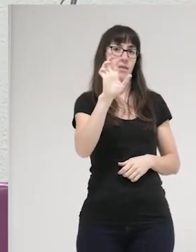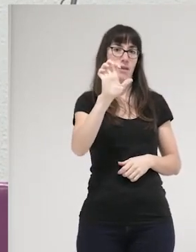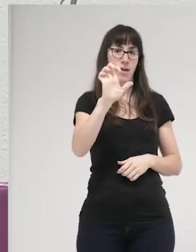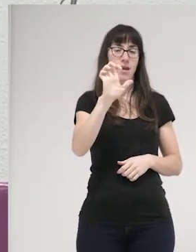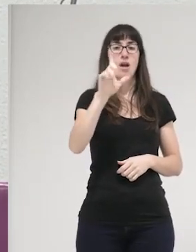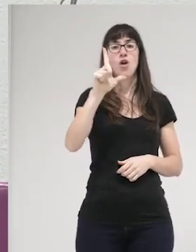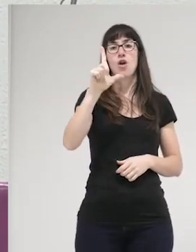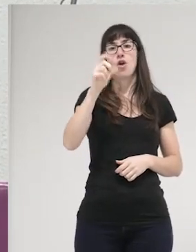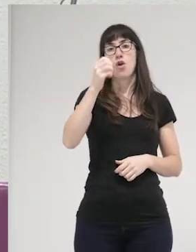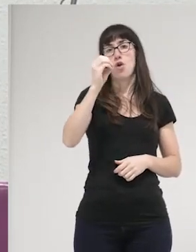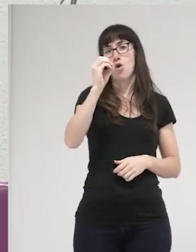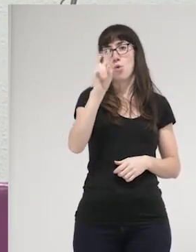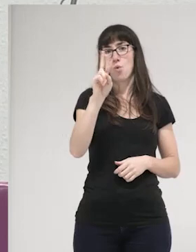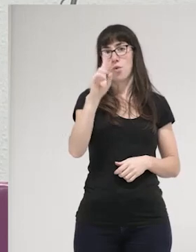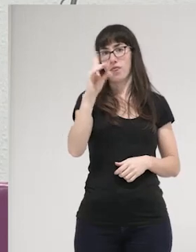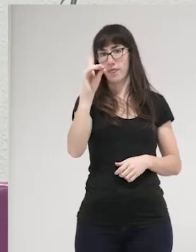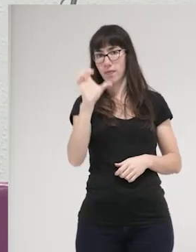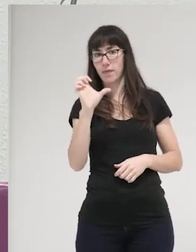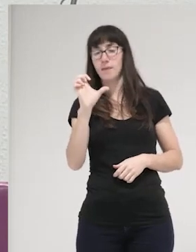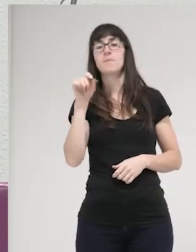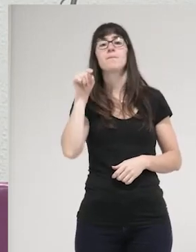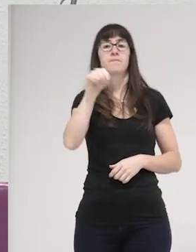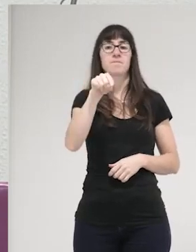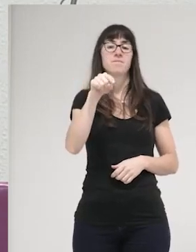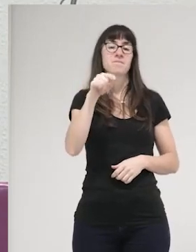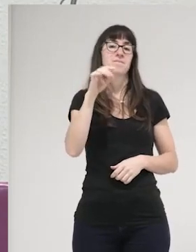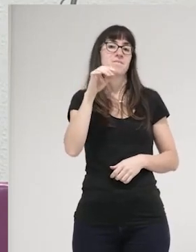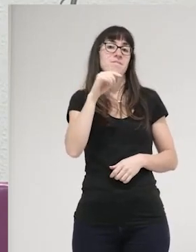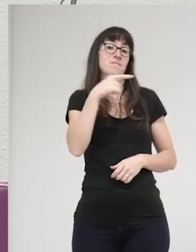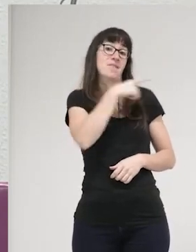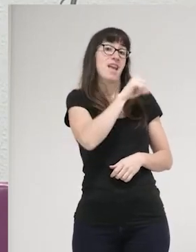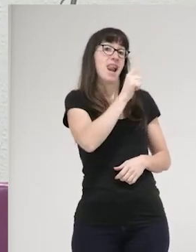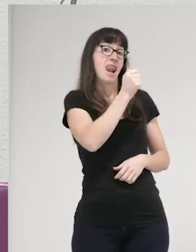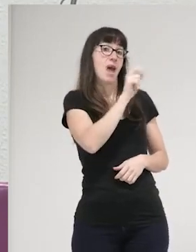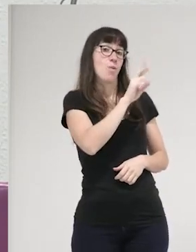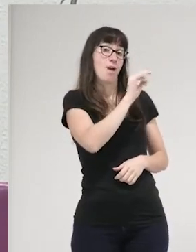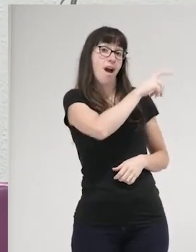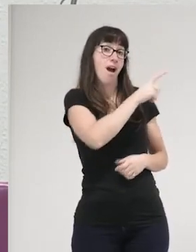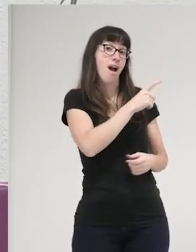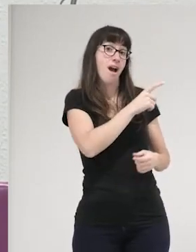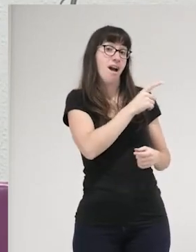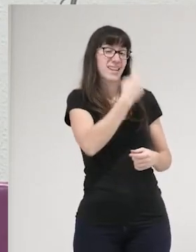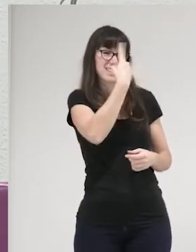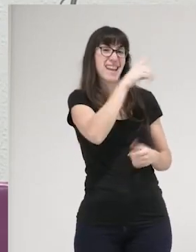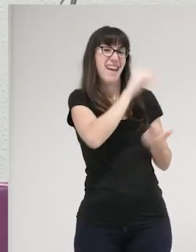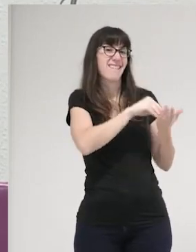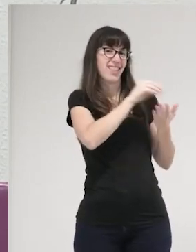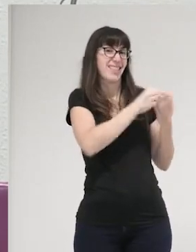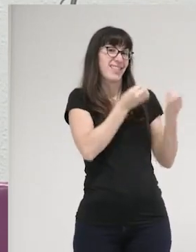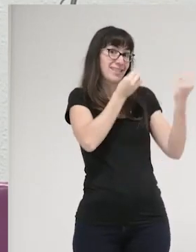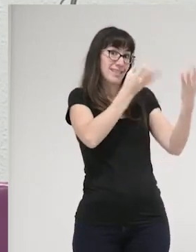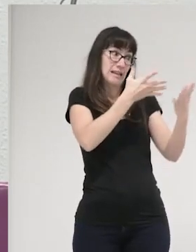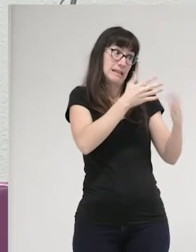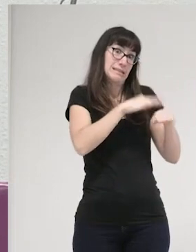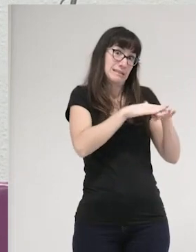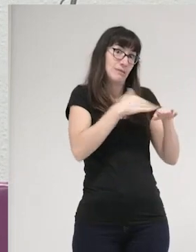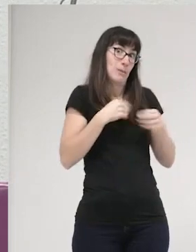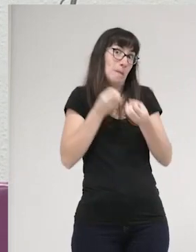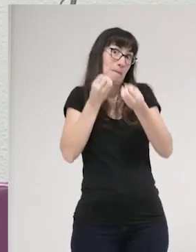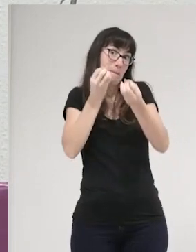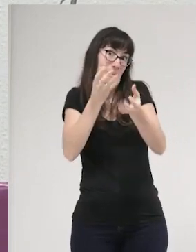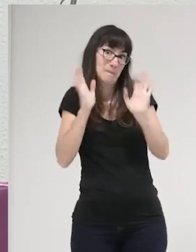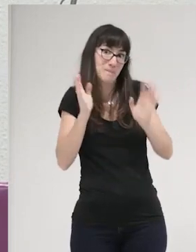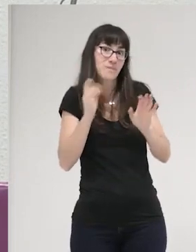Laura la ha dicho en alguna charla, espero que no la fuiste a decir hoy porque te la piso, pero es la frase de que las